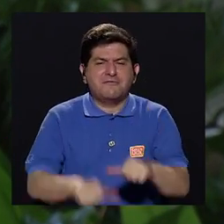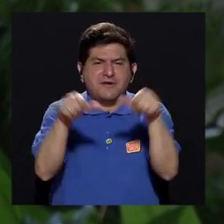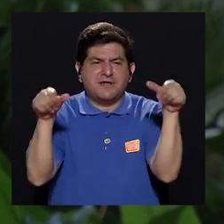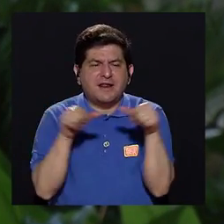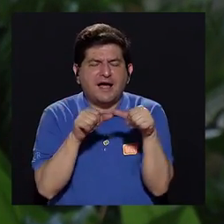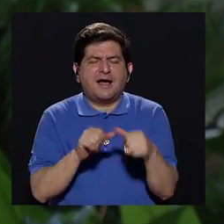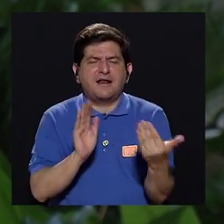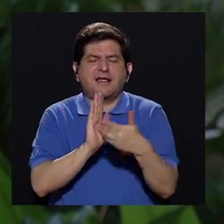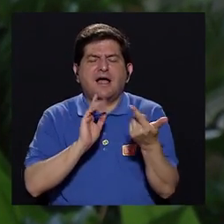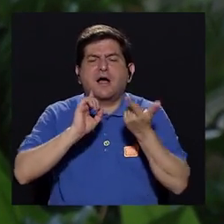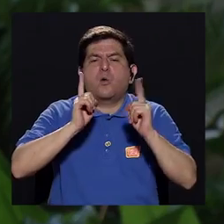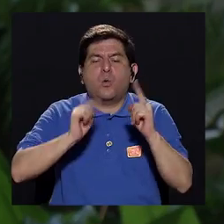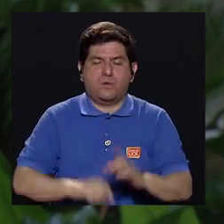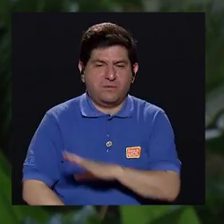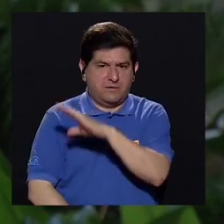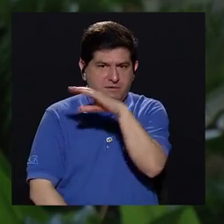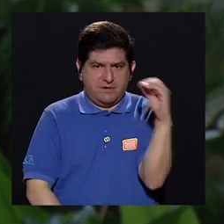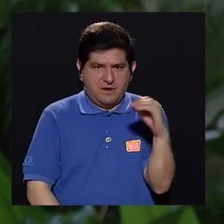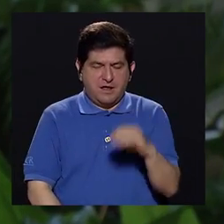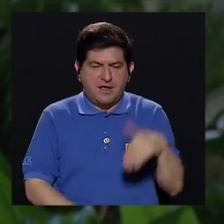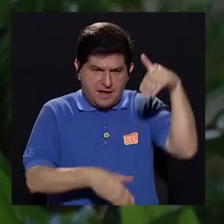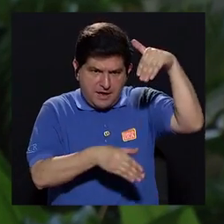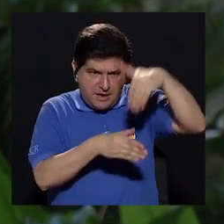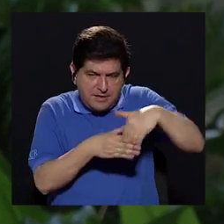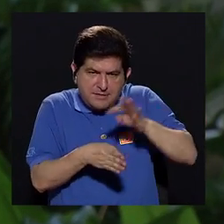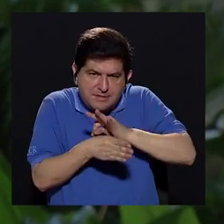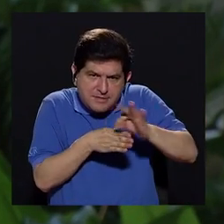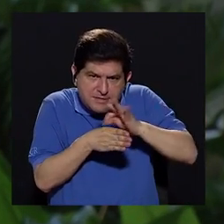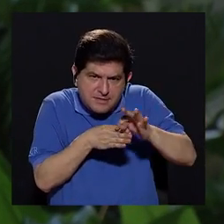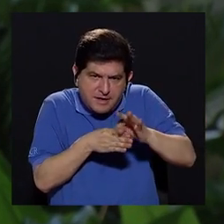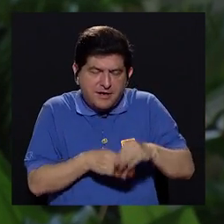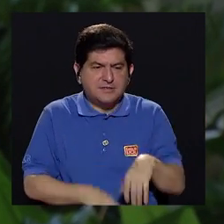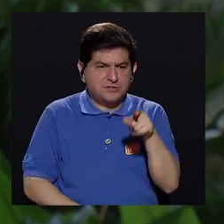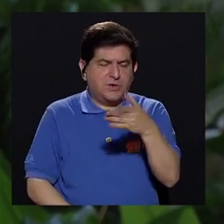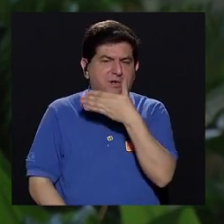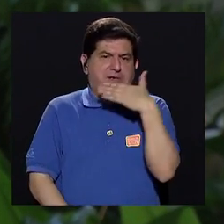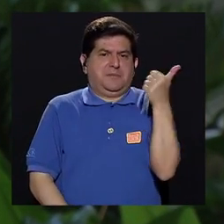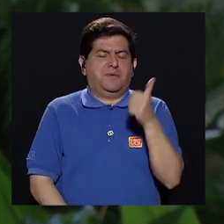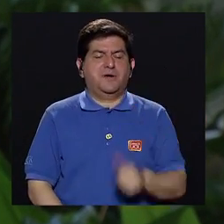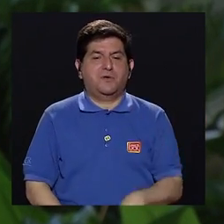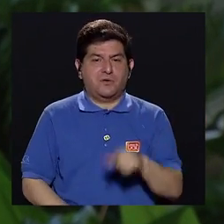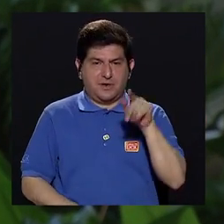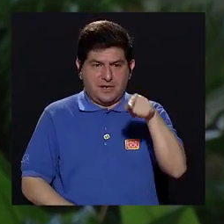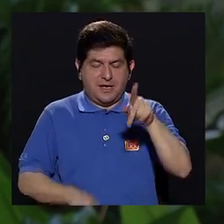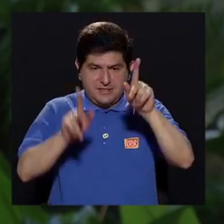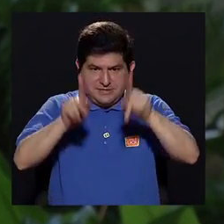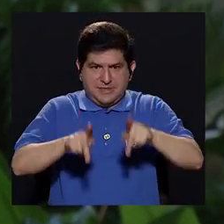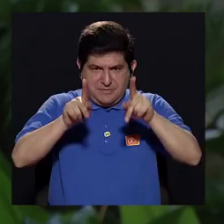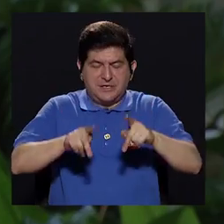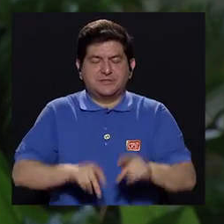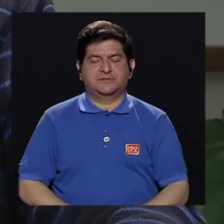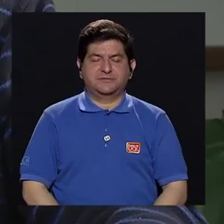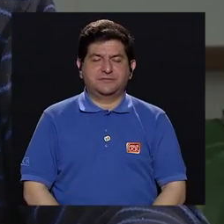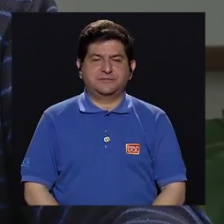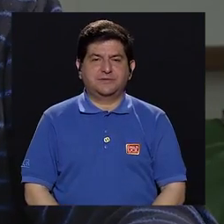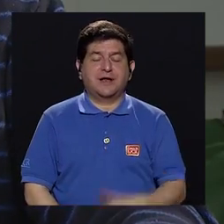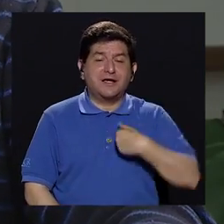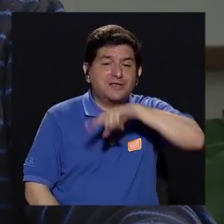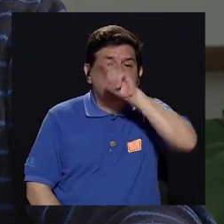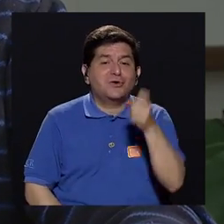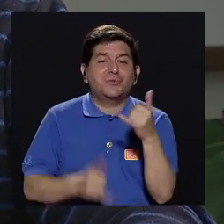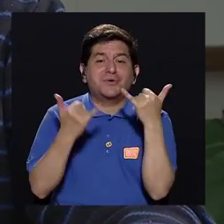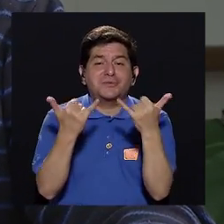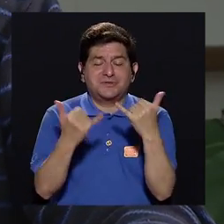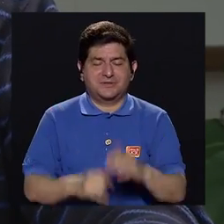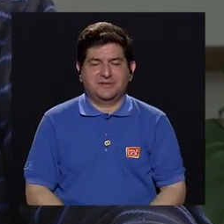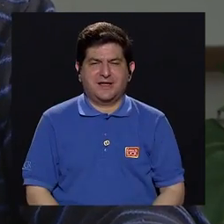afectadas y determinar qué intervenciones terapéuticas serían las más apropiadas para este ser humano que tengo acá. Eso era lo que le